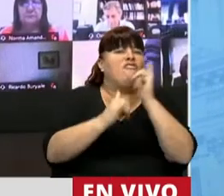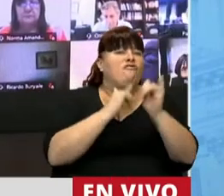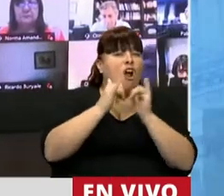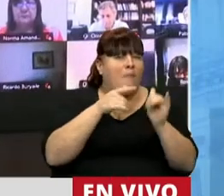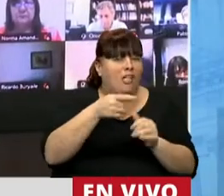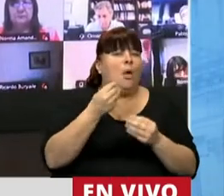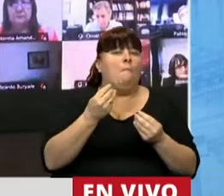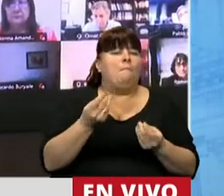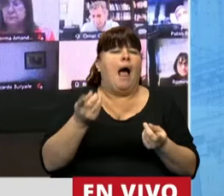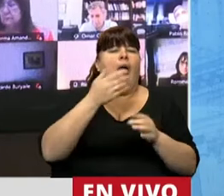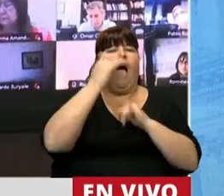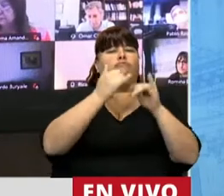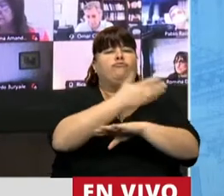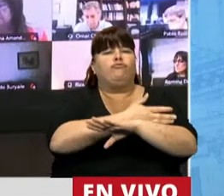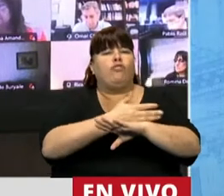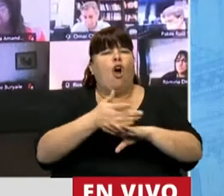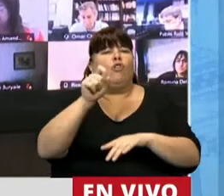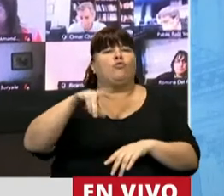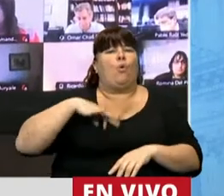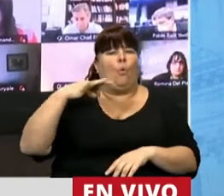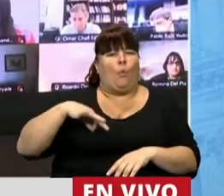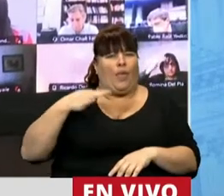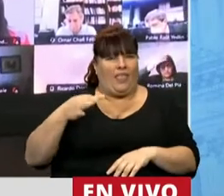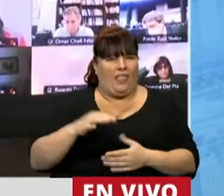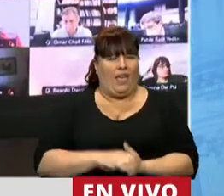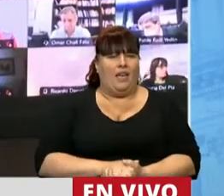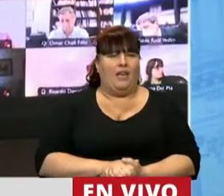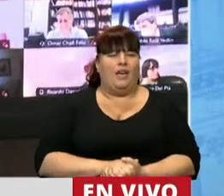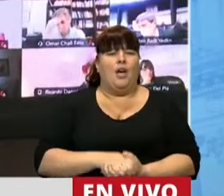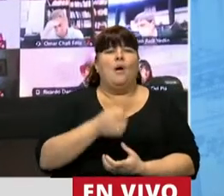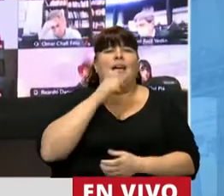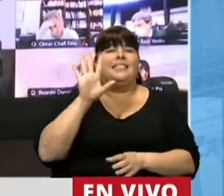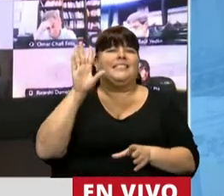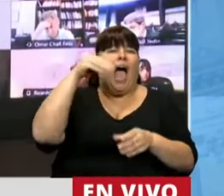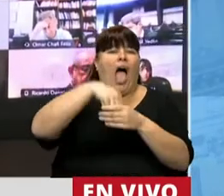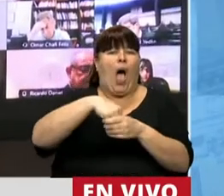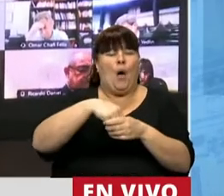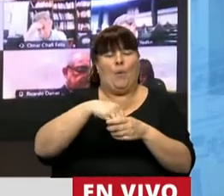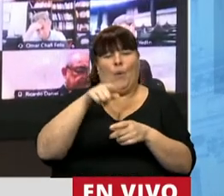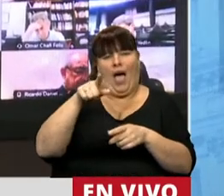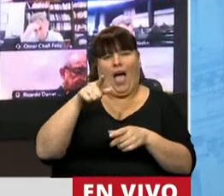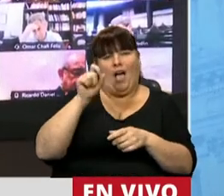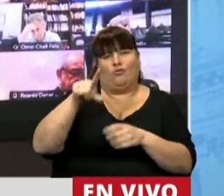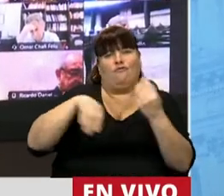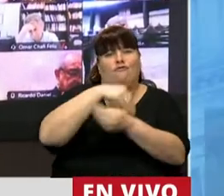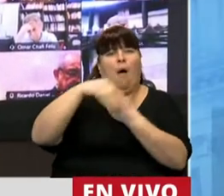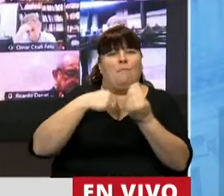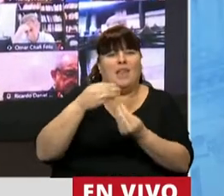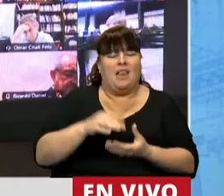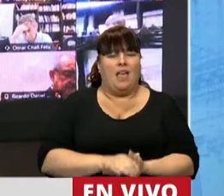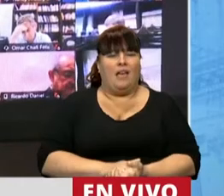para reconstruir esas vidas para quienes formaban parte de su familia